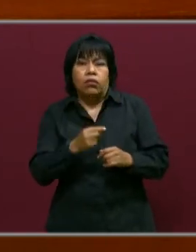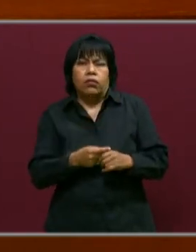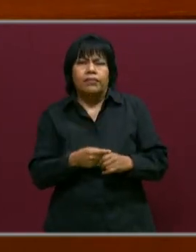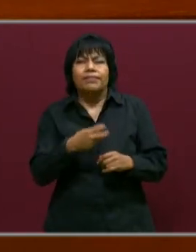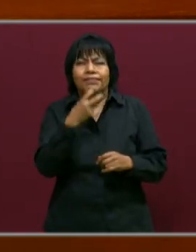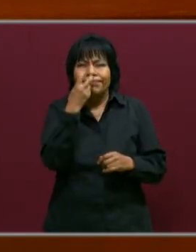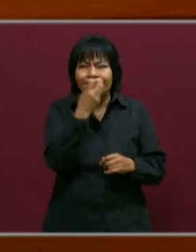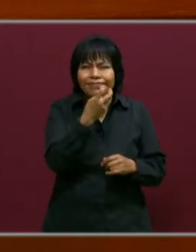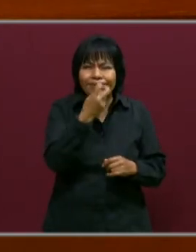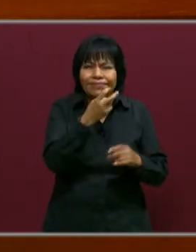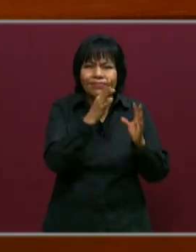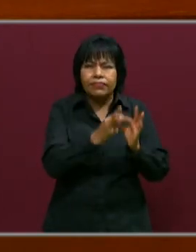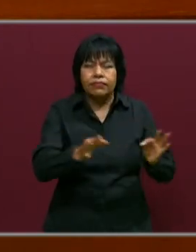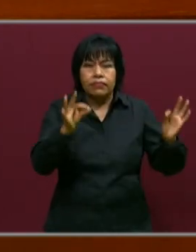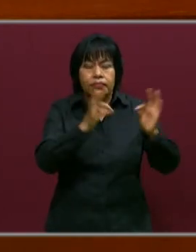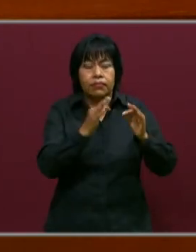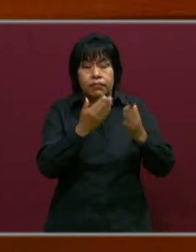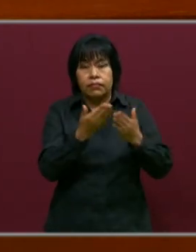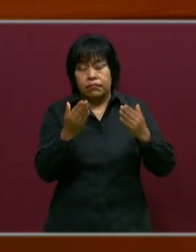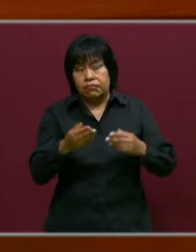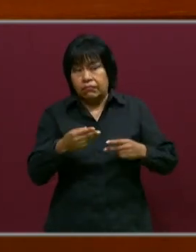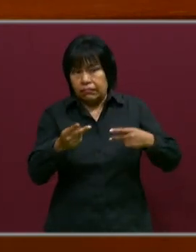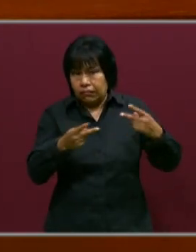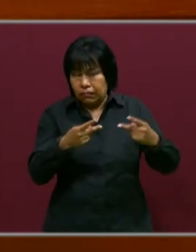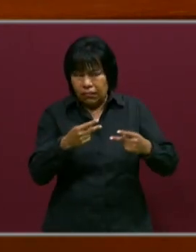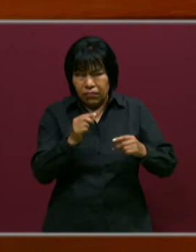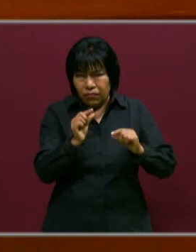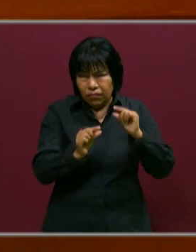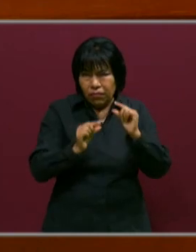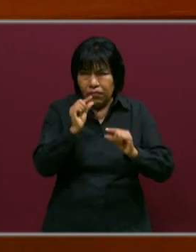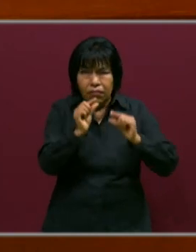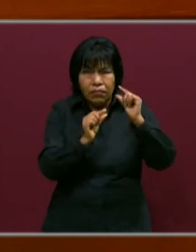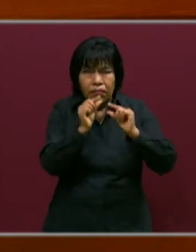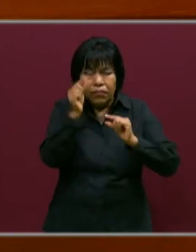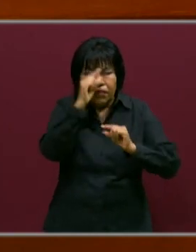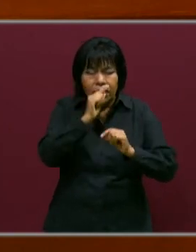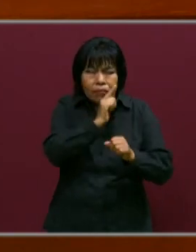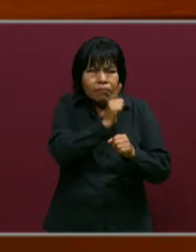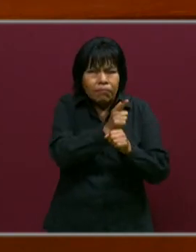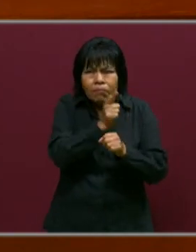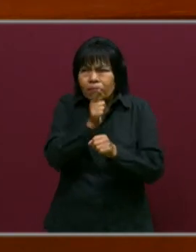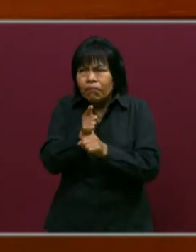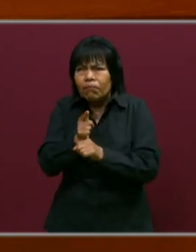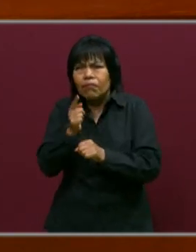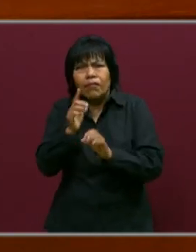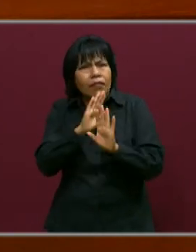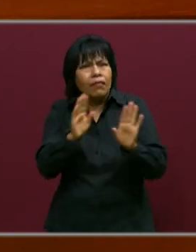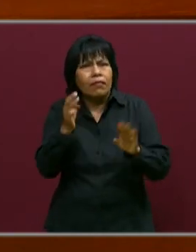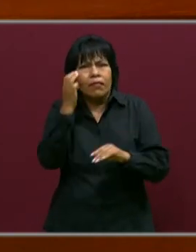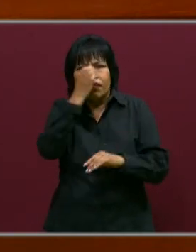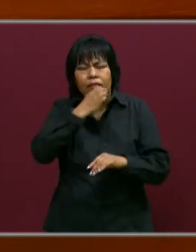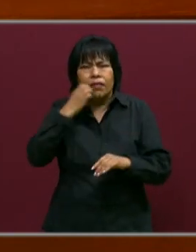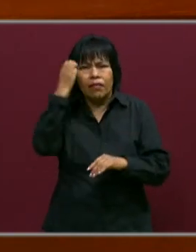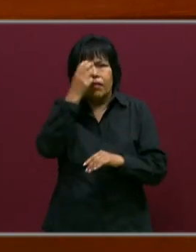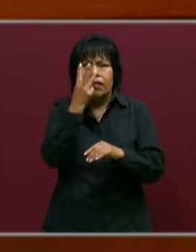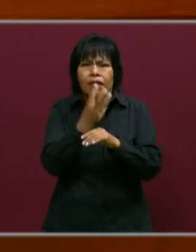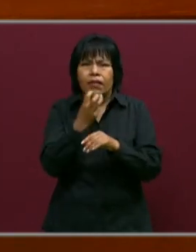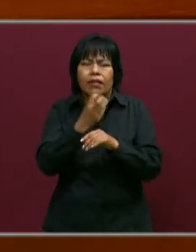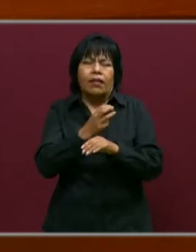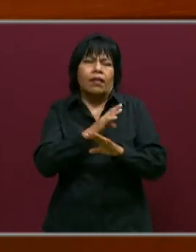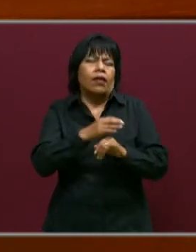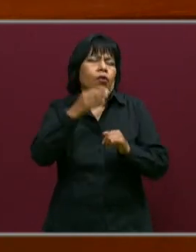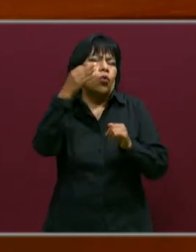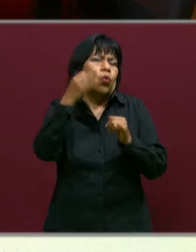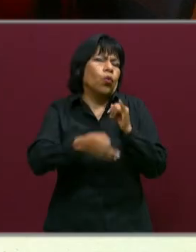Entonces, en este momento nos estamos preparando, como ya lo decía la maestra hace un momento, para el tercer momento de evaluación, que es